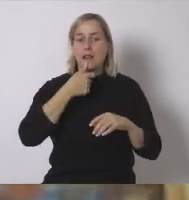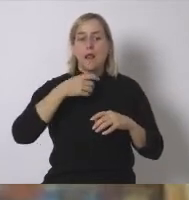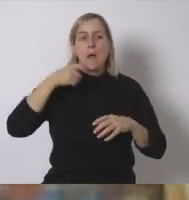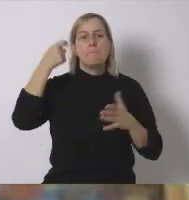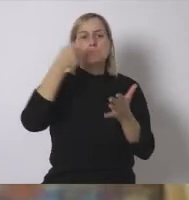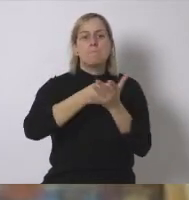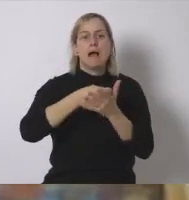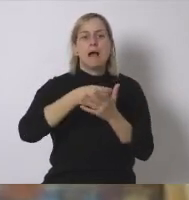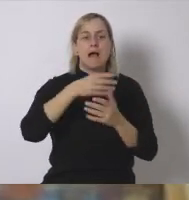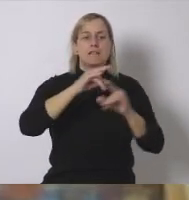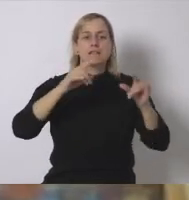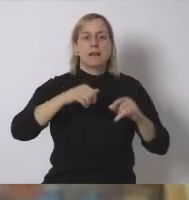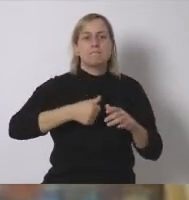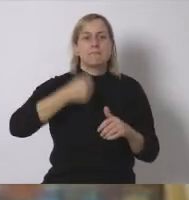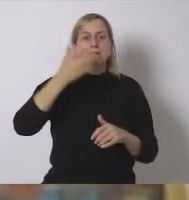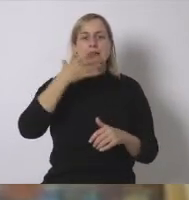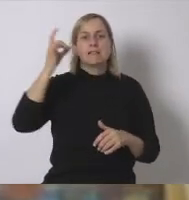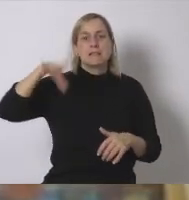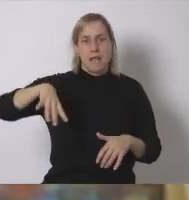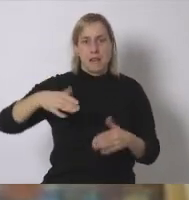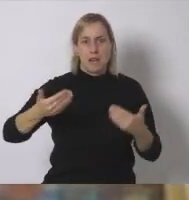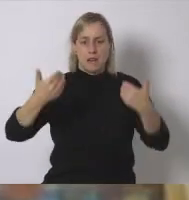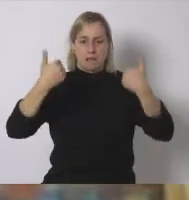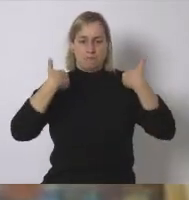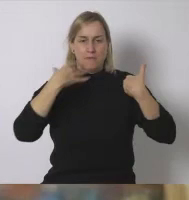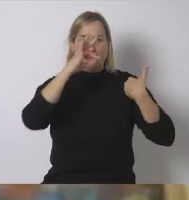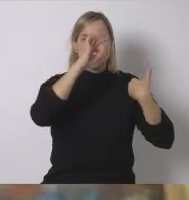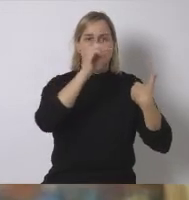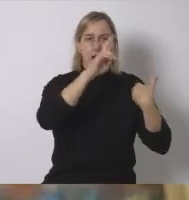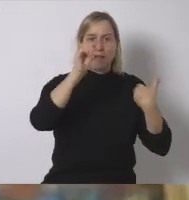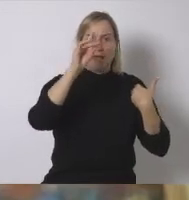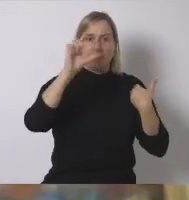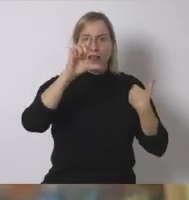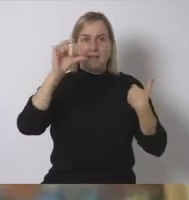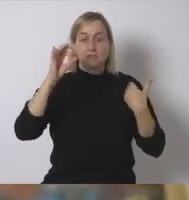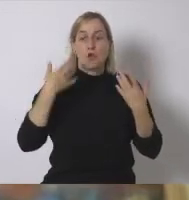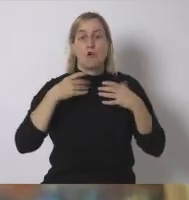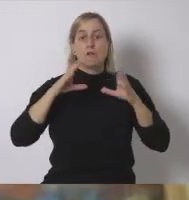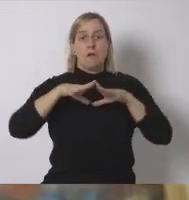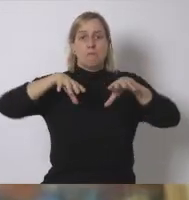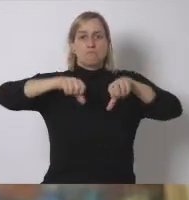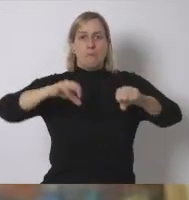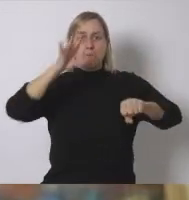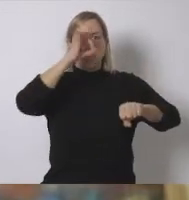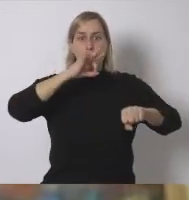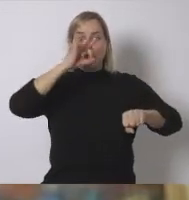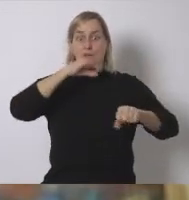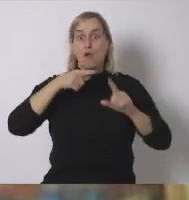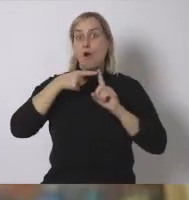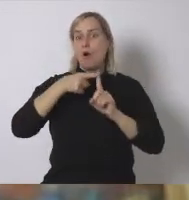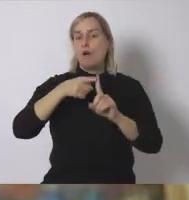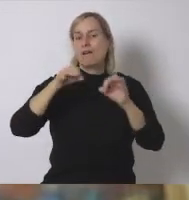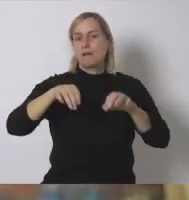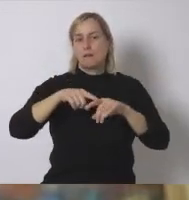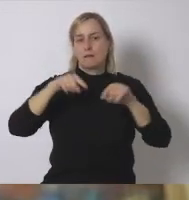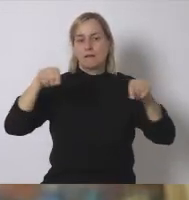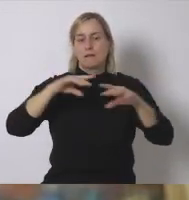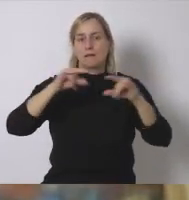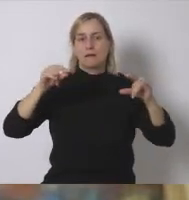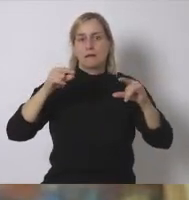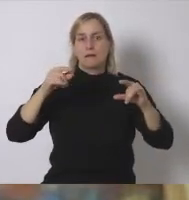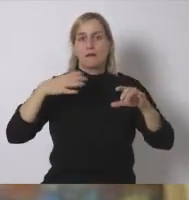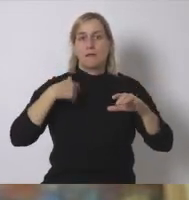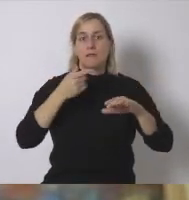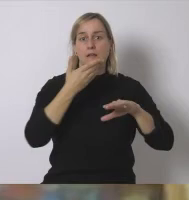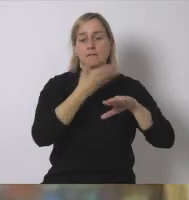multinacionales de la producción porcina tarradellas o vacún o guisona para poder tierra donde echar esos excesos